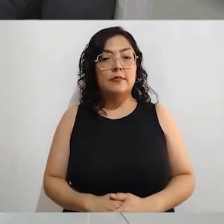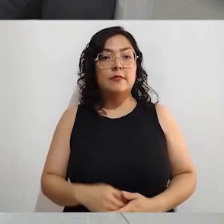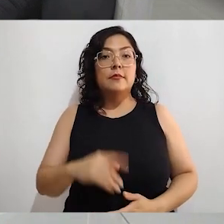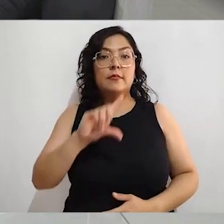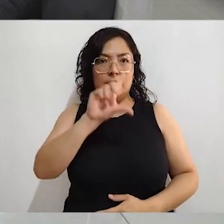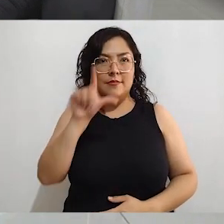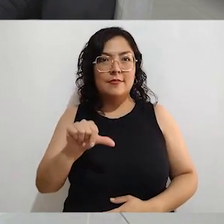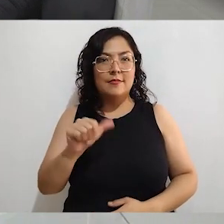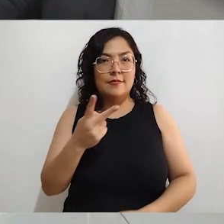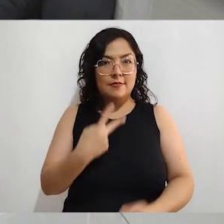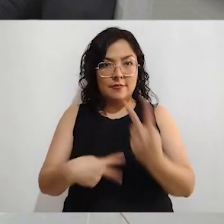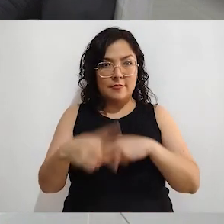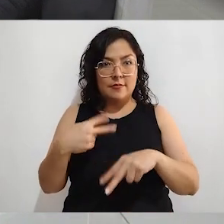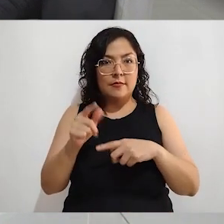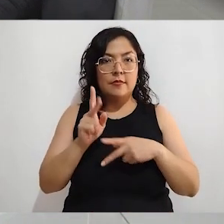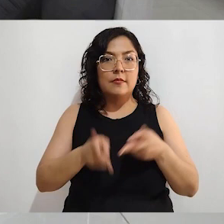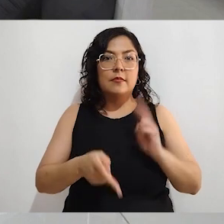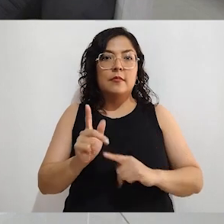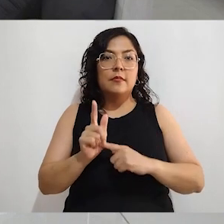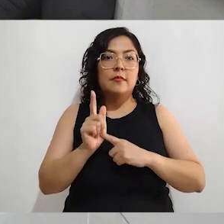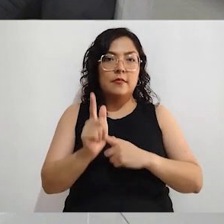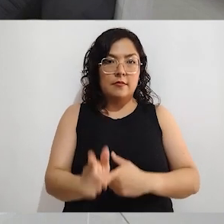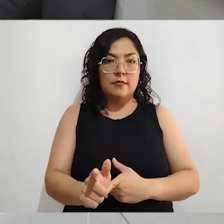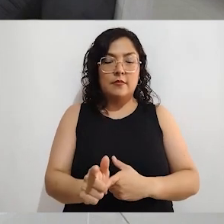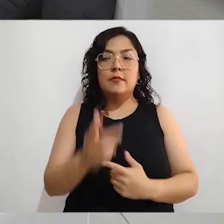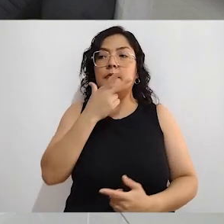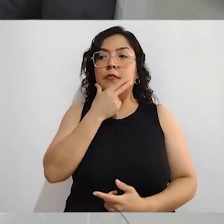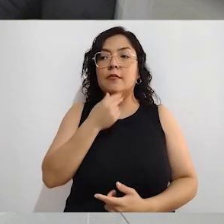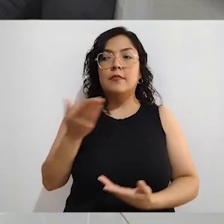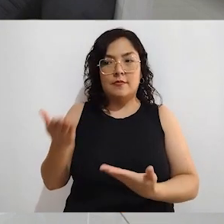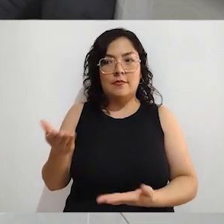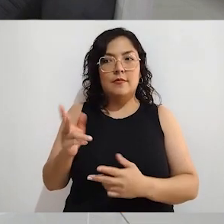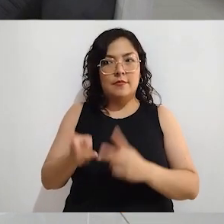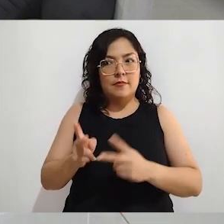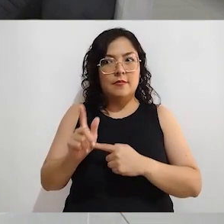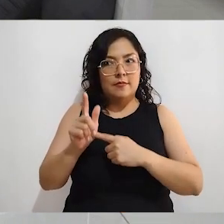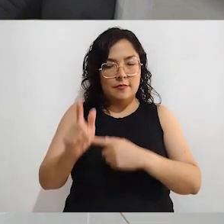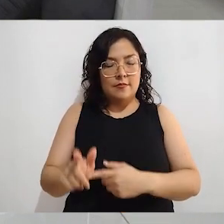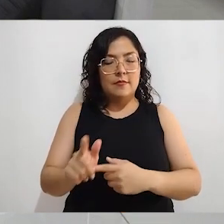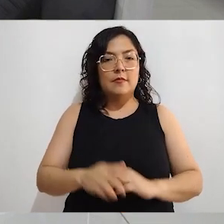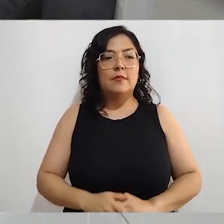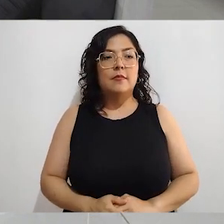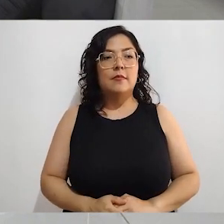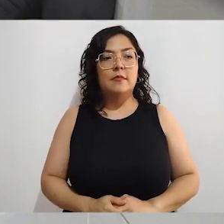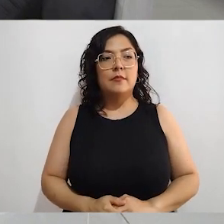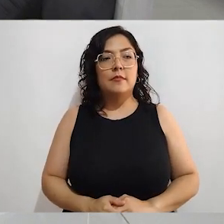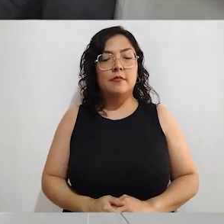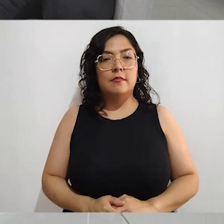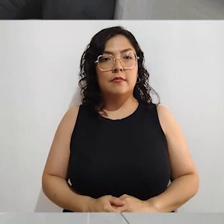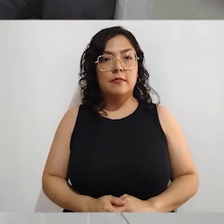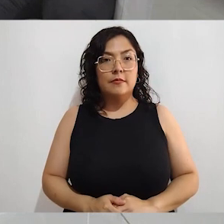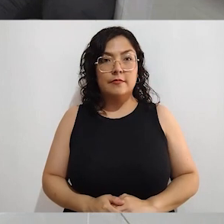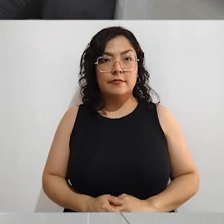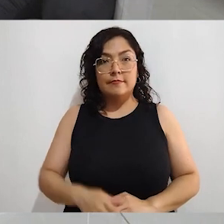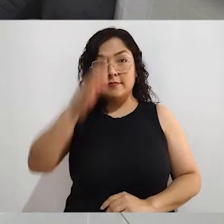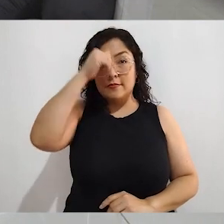regresamos para seguir platicando con el vocal ejecutivo del Instituto Nacional Electoral. No tarden, le recordamos que